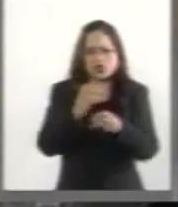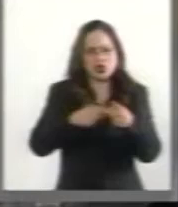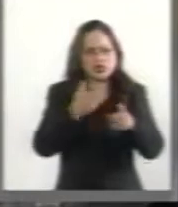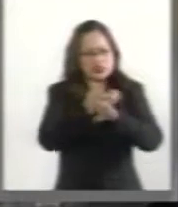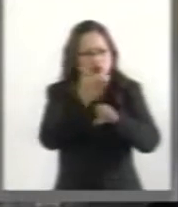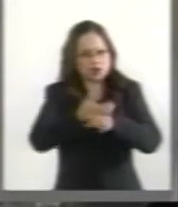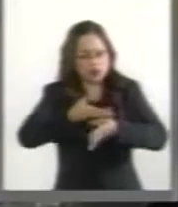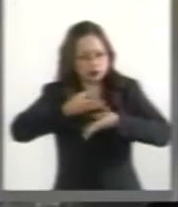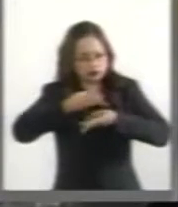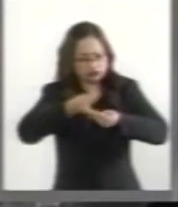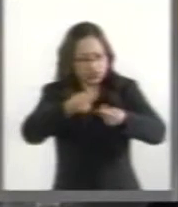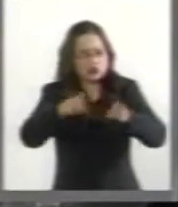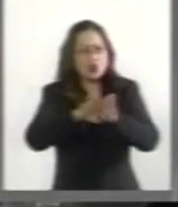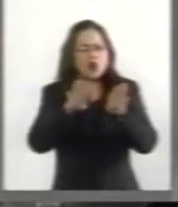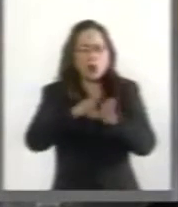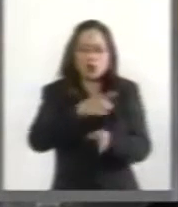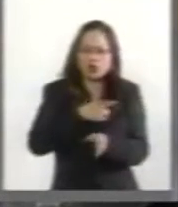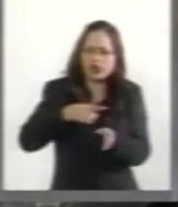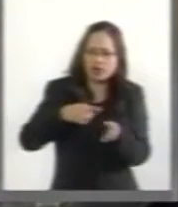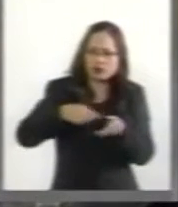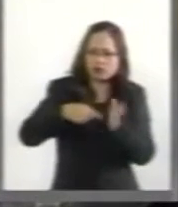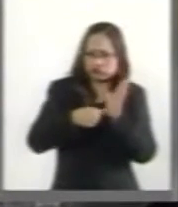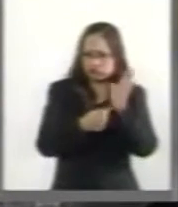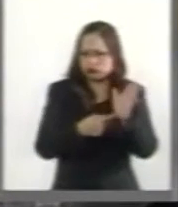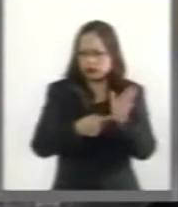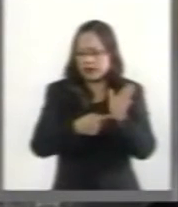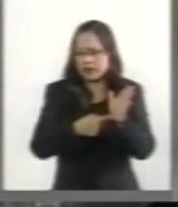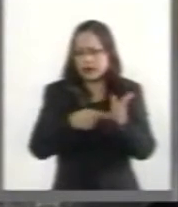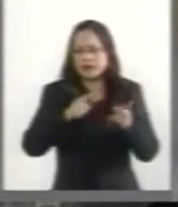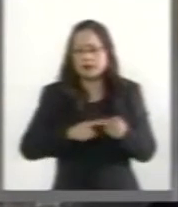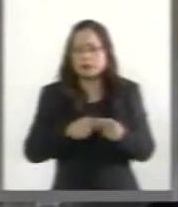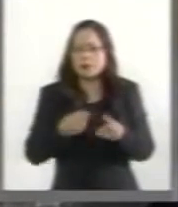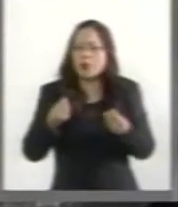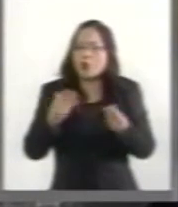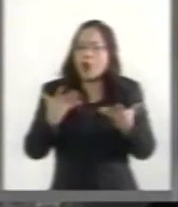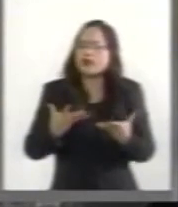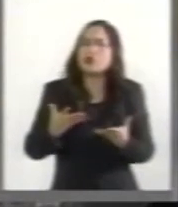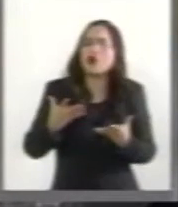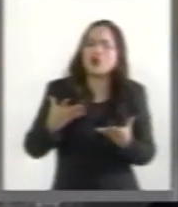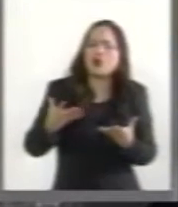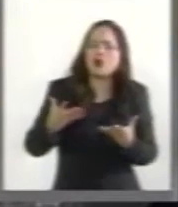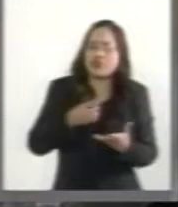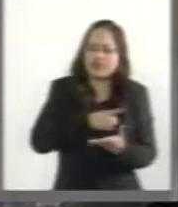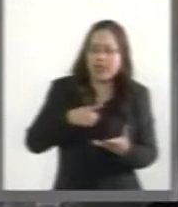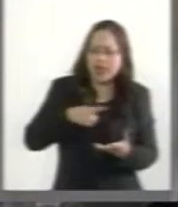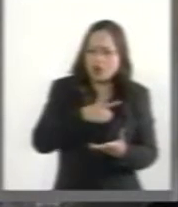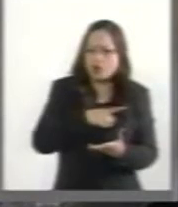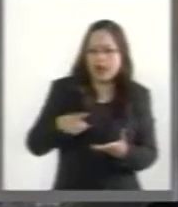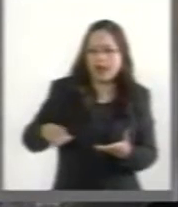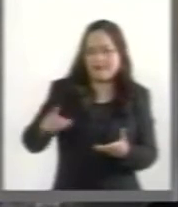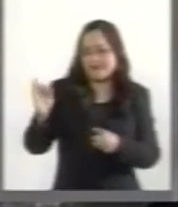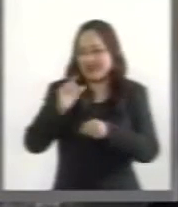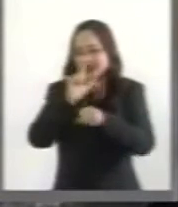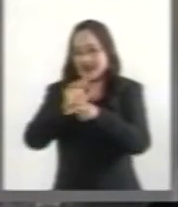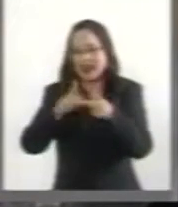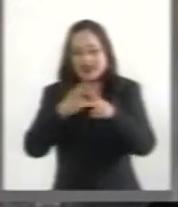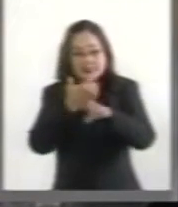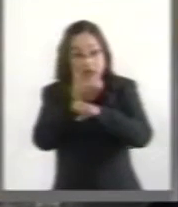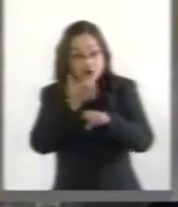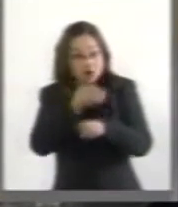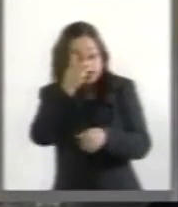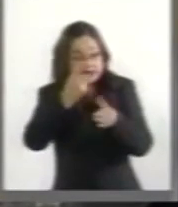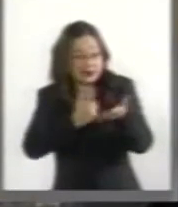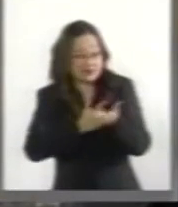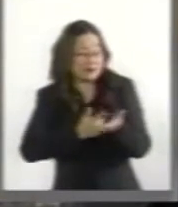entidades federativas? El nivel al que asciende el endeudamiento federal y el de las entidades federativas es un grave